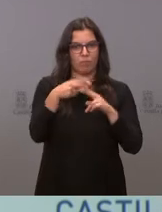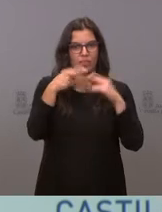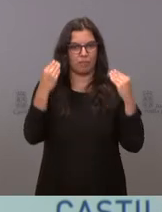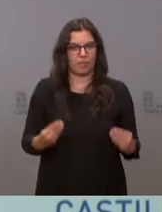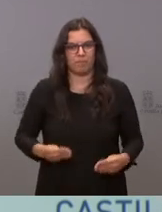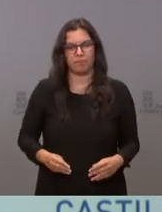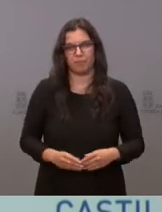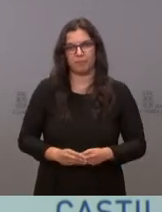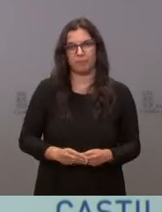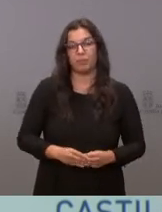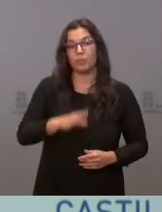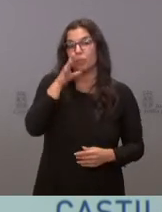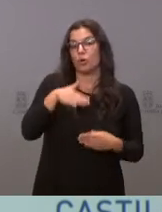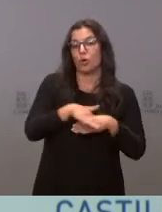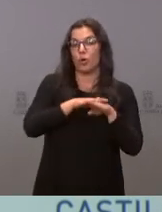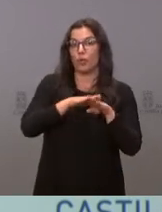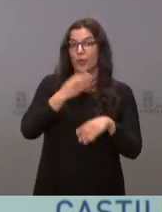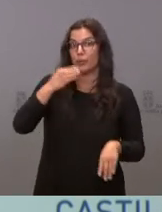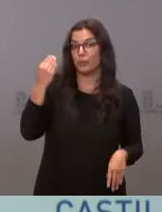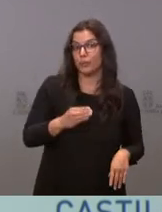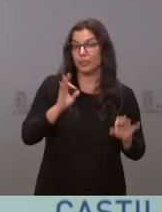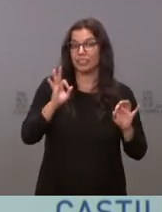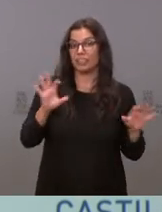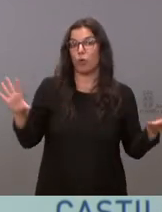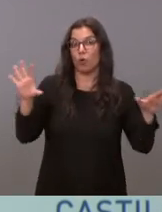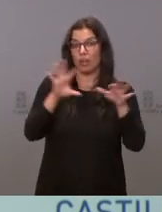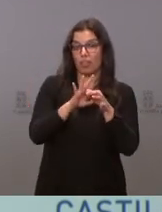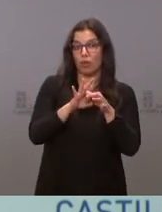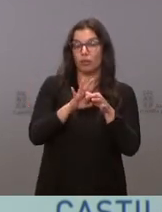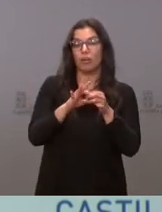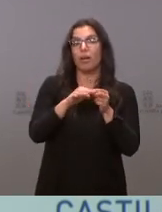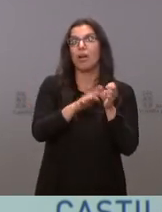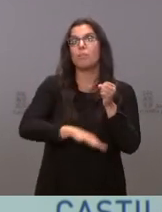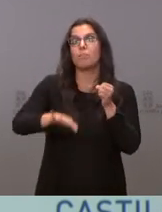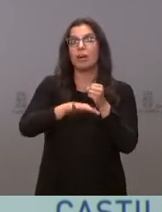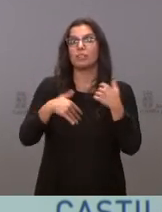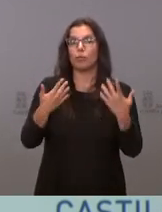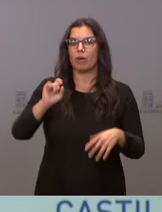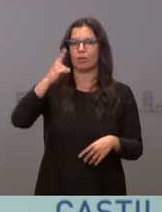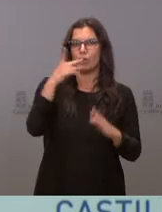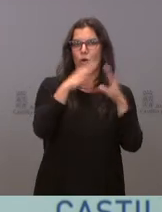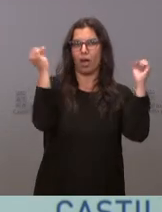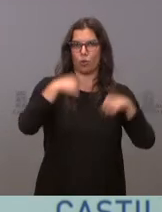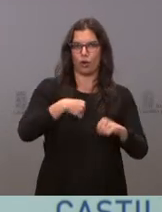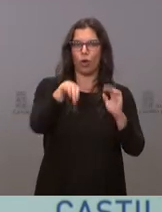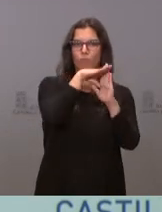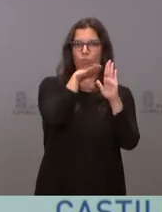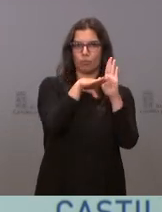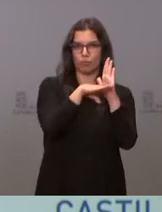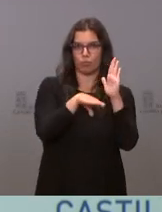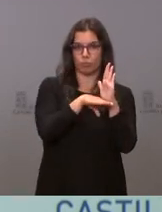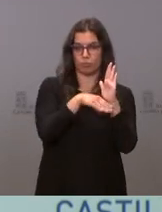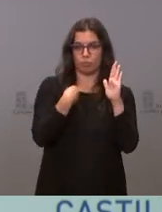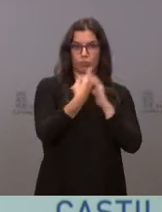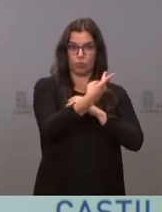Porque un buen gobierno de coalición se asienta en un acuerdo programático, un acuerdo programático como